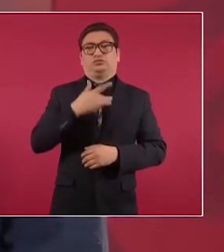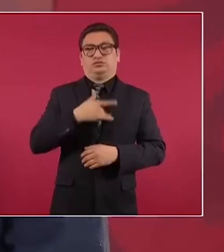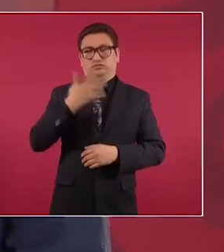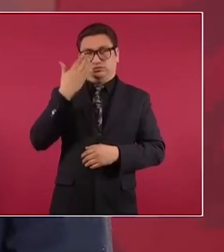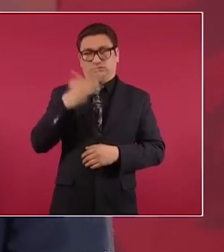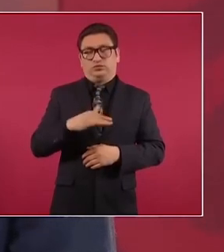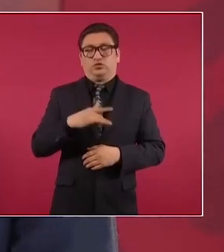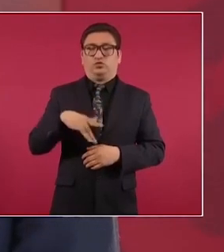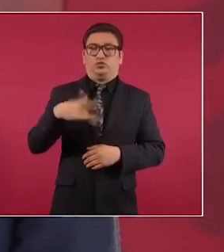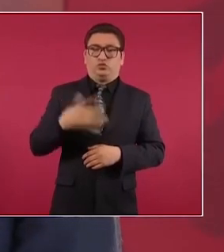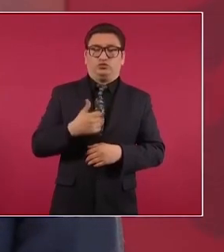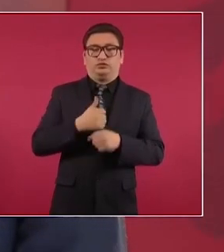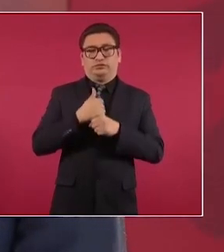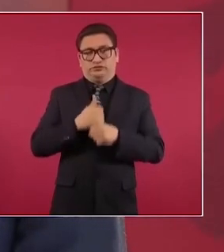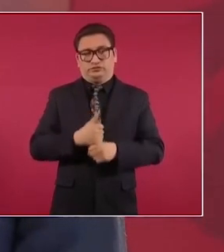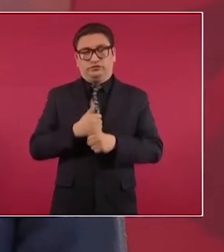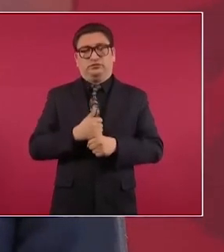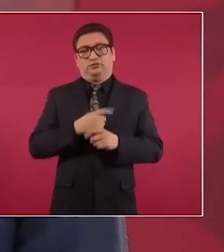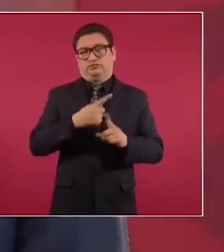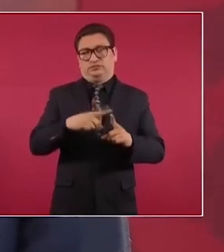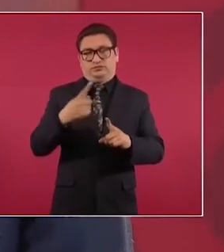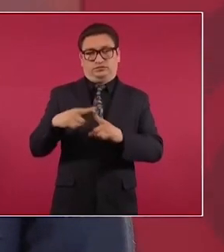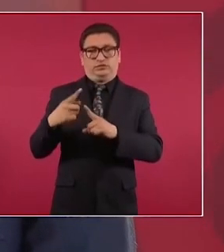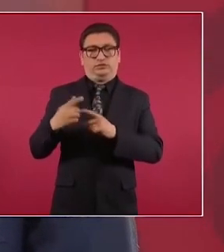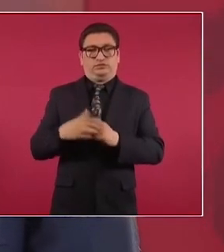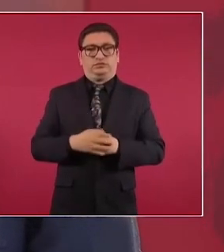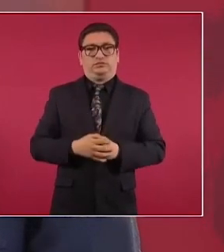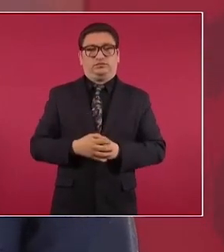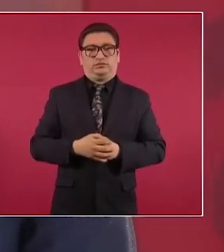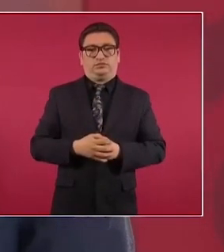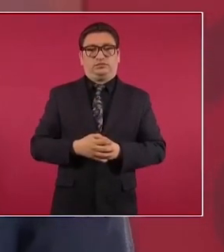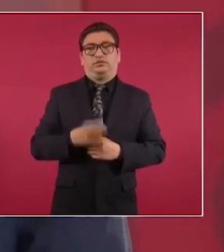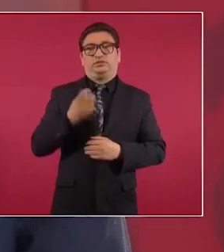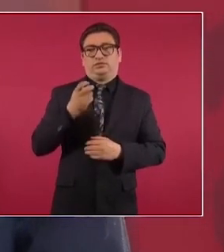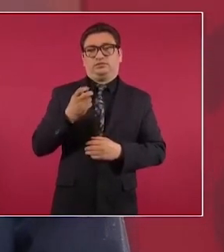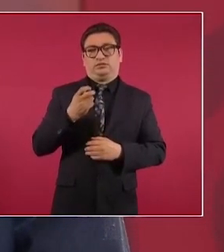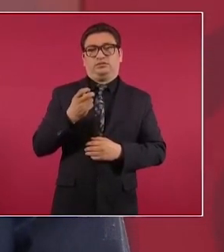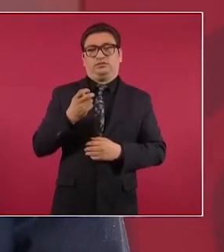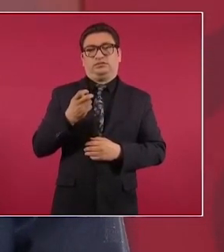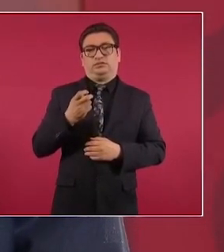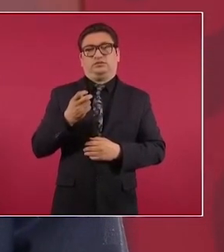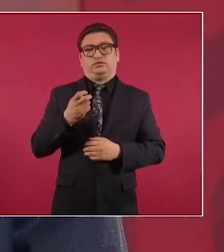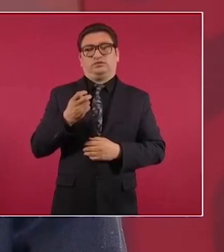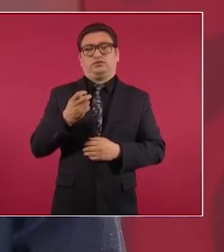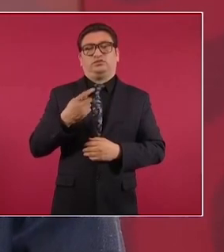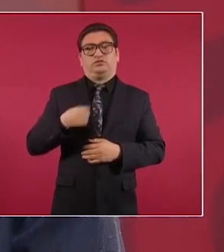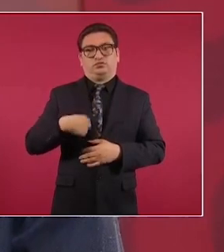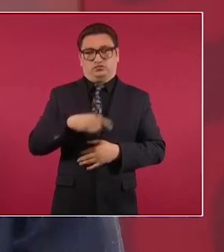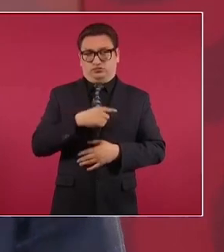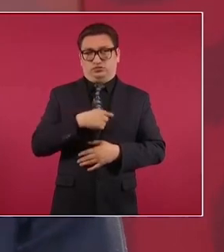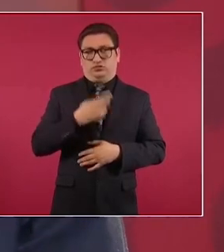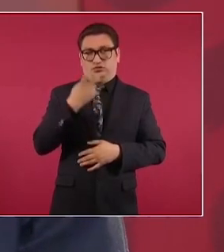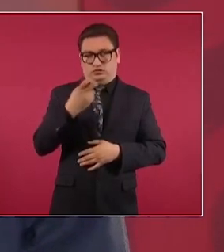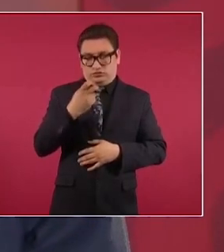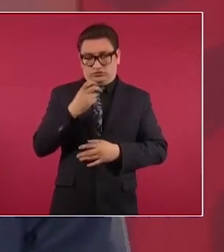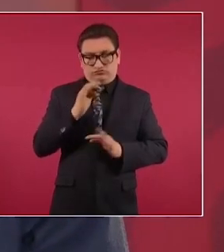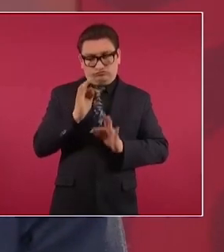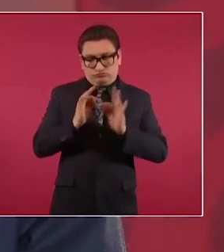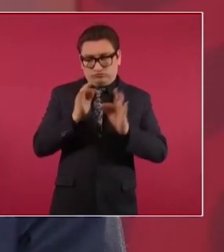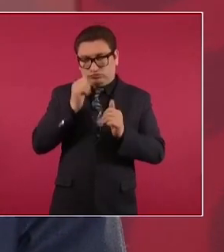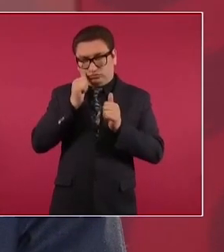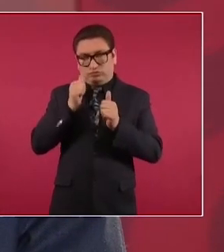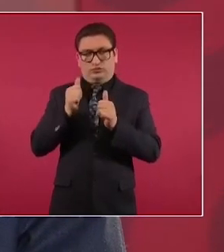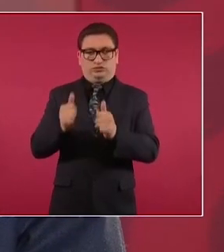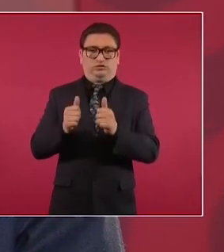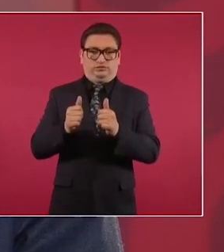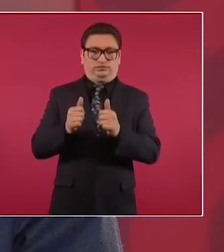y pues así los estamos tratando hay una